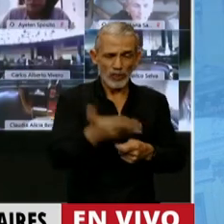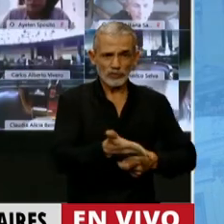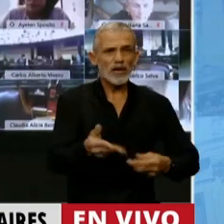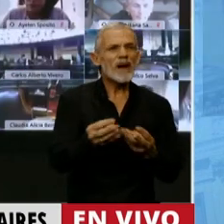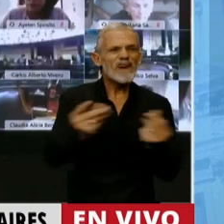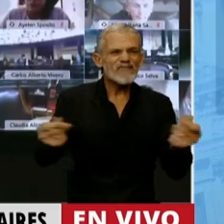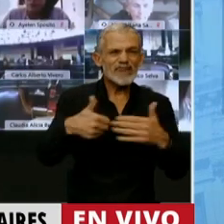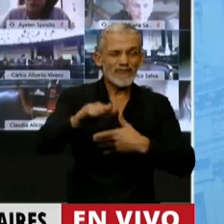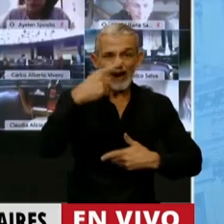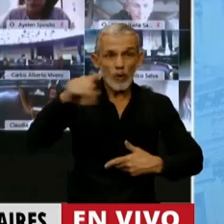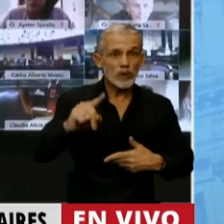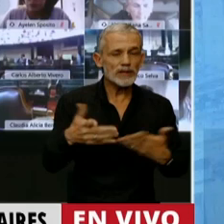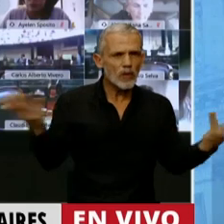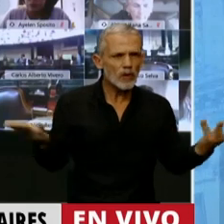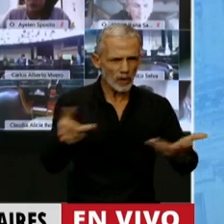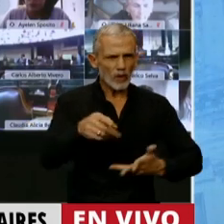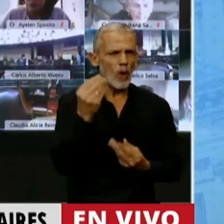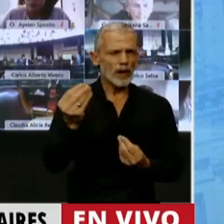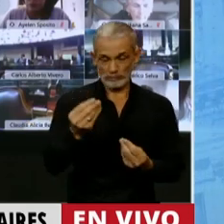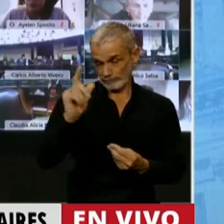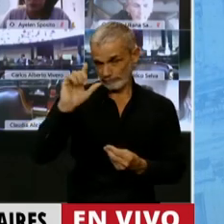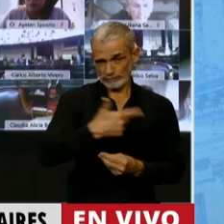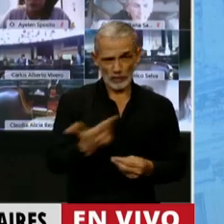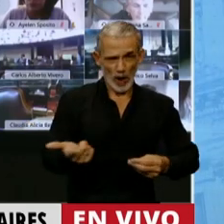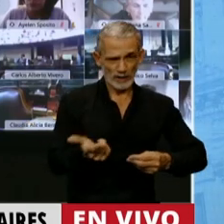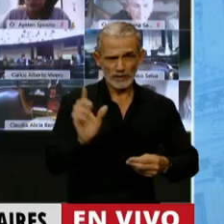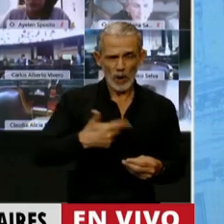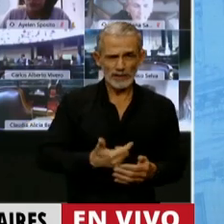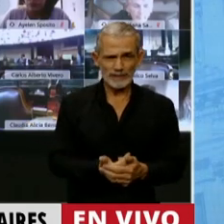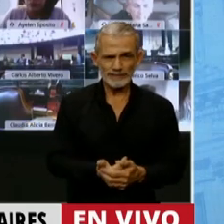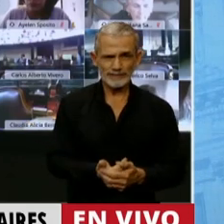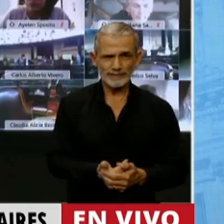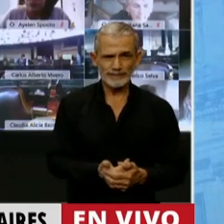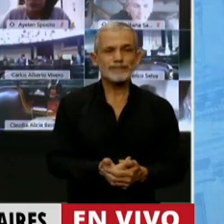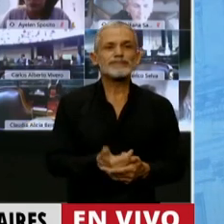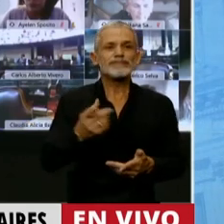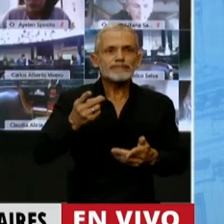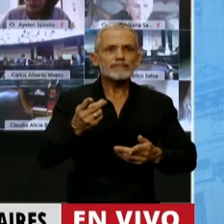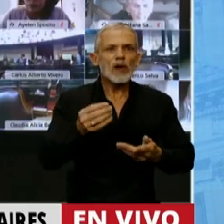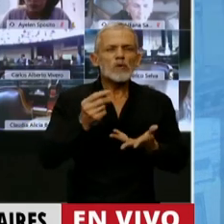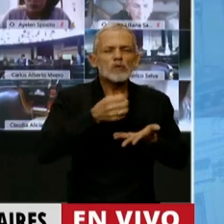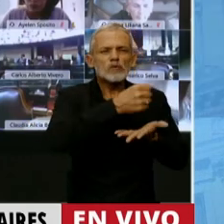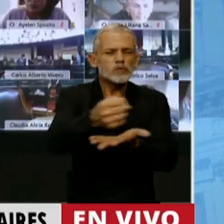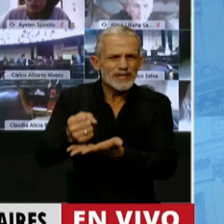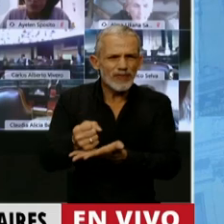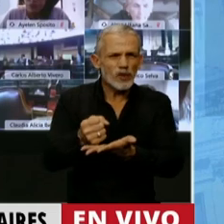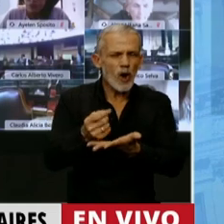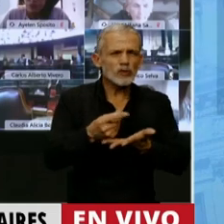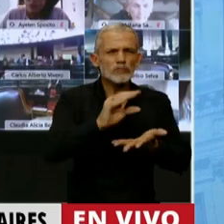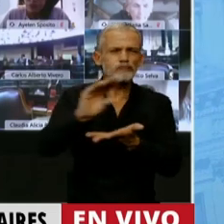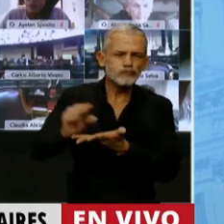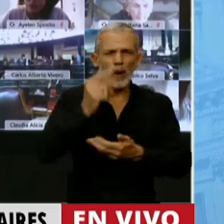terminar, el último festival. Miren, es impresionante. Impresionante. Los subsidios a las